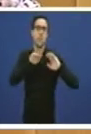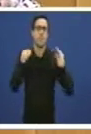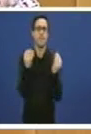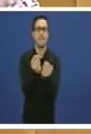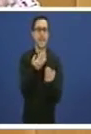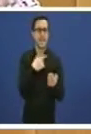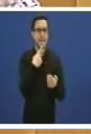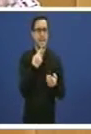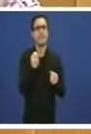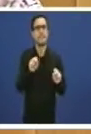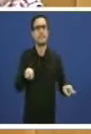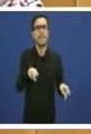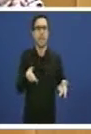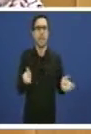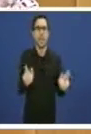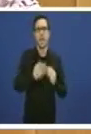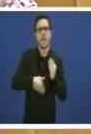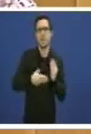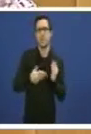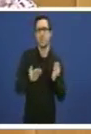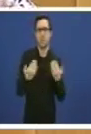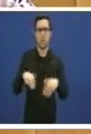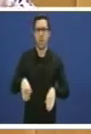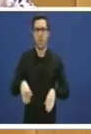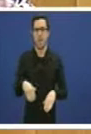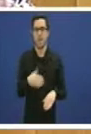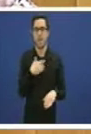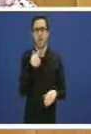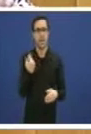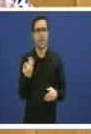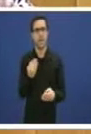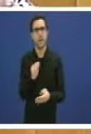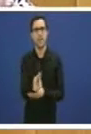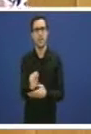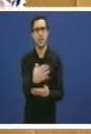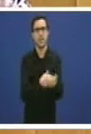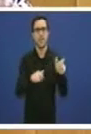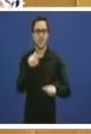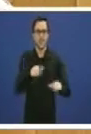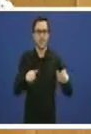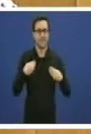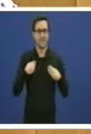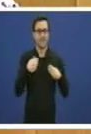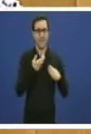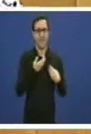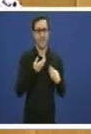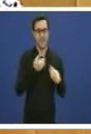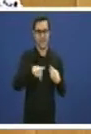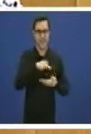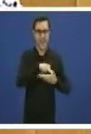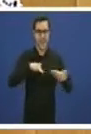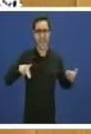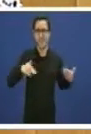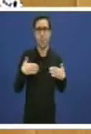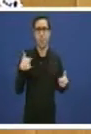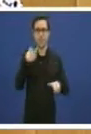limitación, señora conselleira, garantíndoselle a todas as persoas que residan nos concellos desta comunidade. E tamén